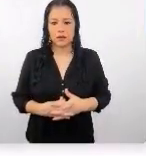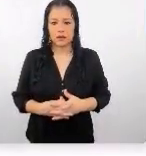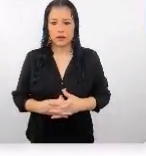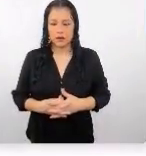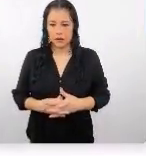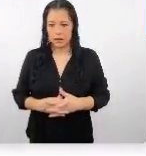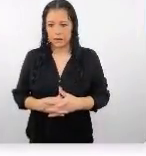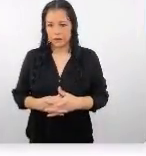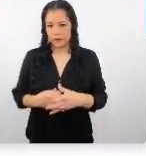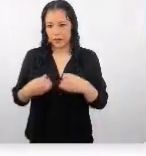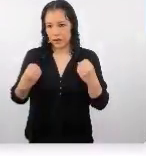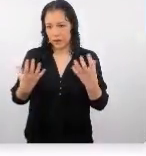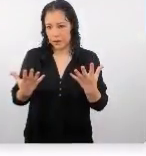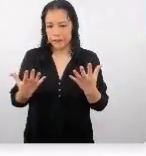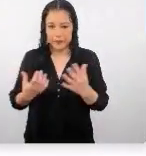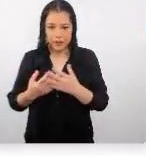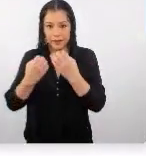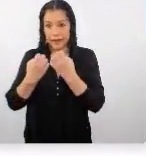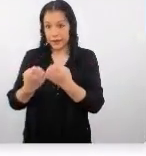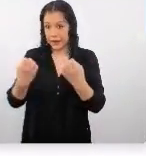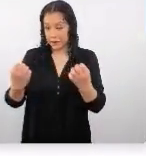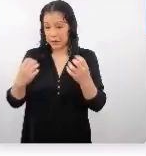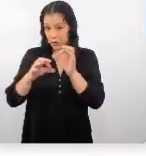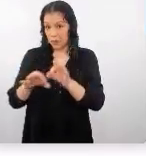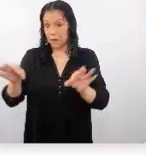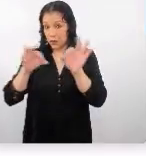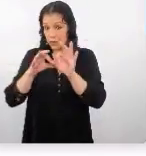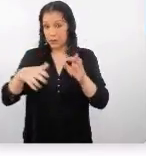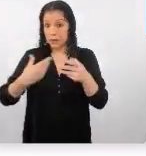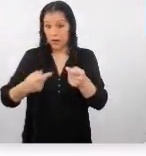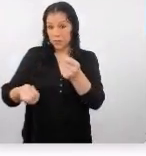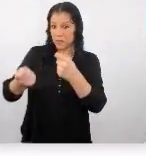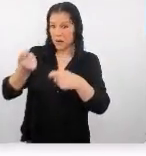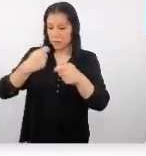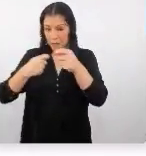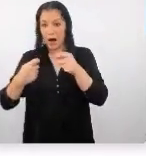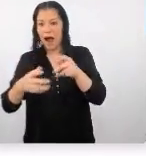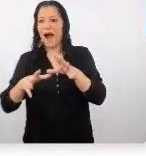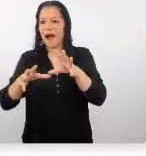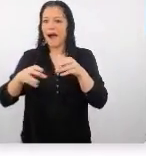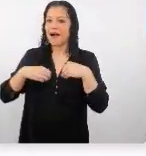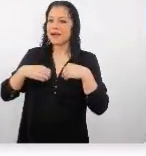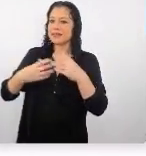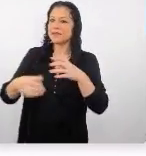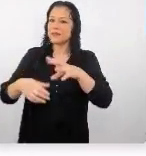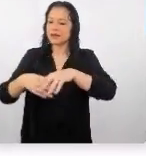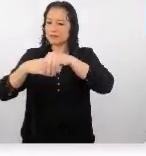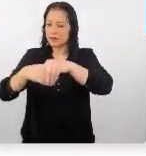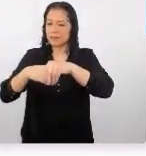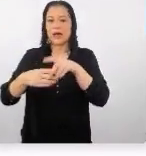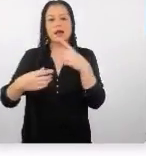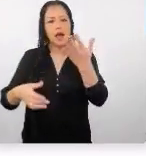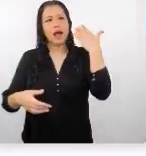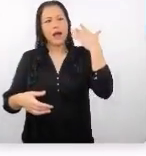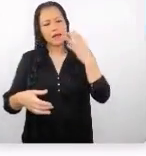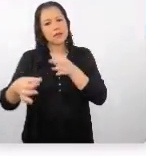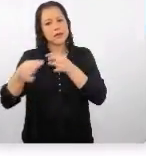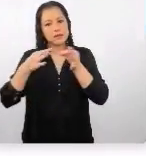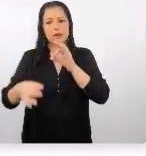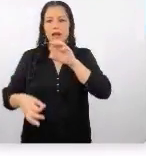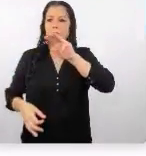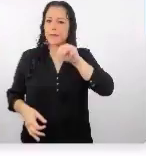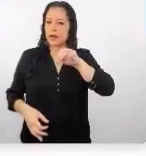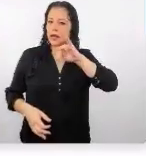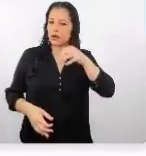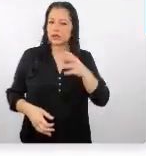ahora elementos claves para una negociación exitosa bueno ya nos había adelantado también María José que